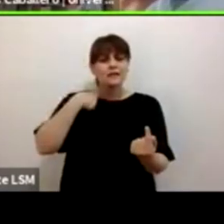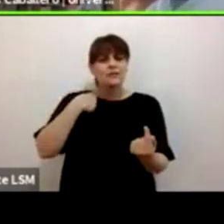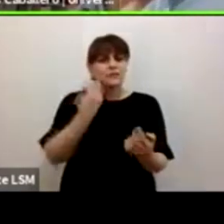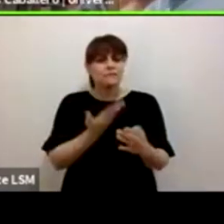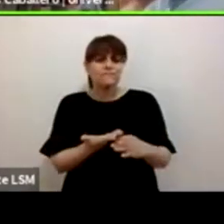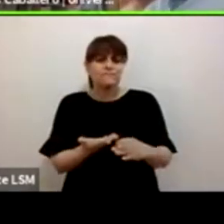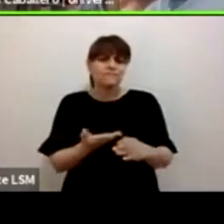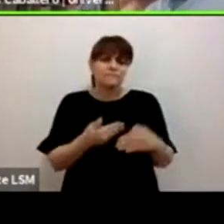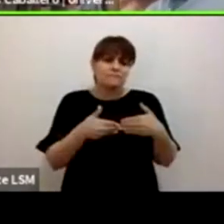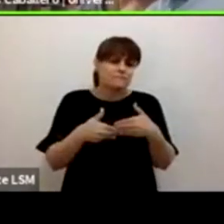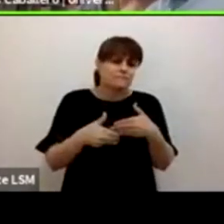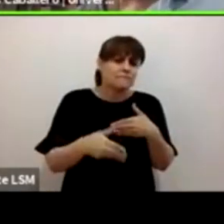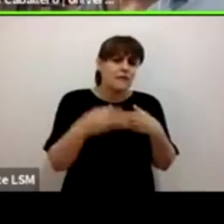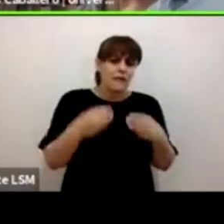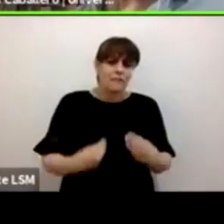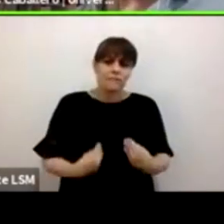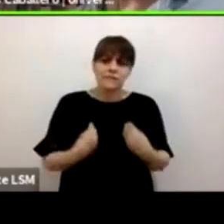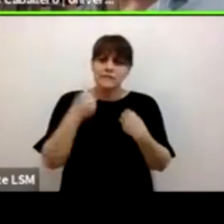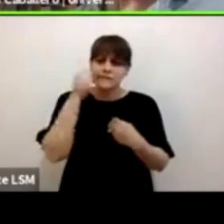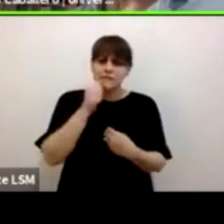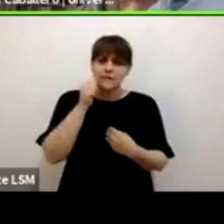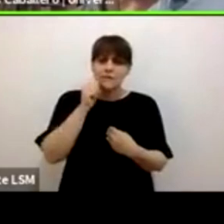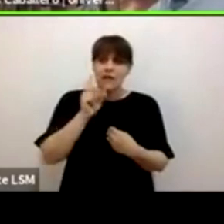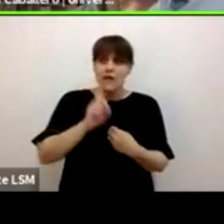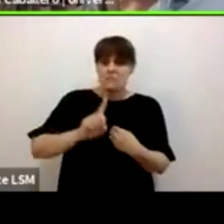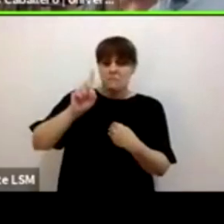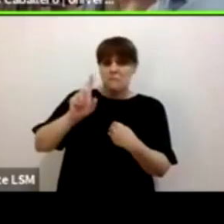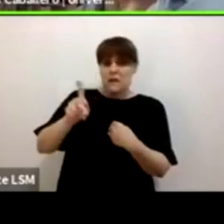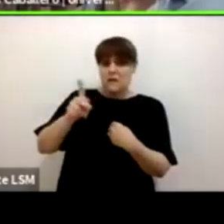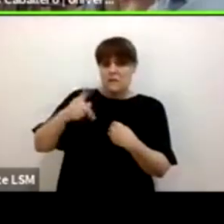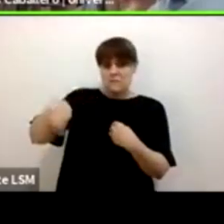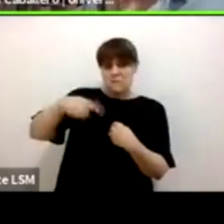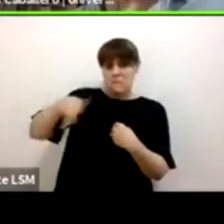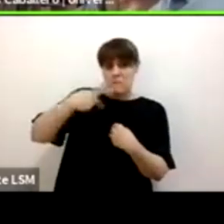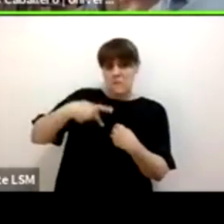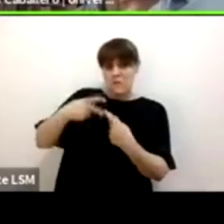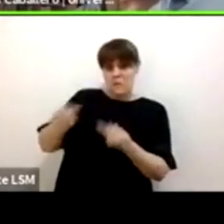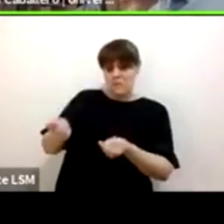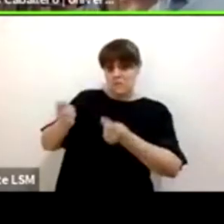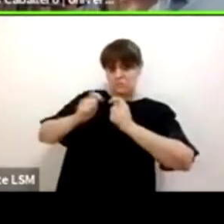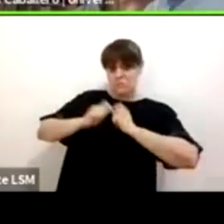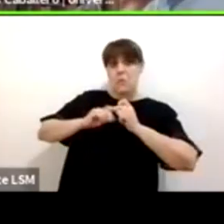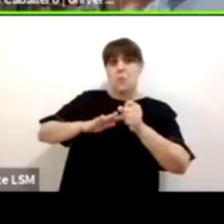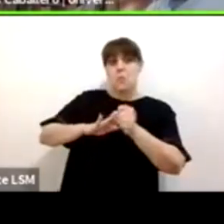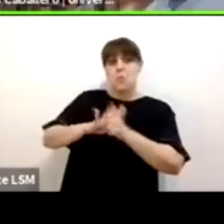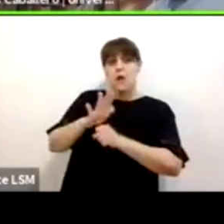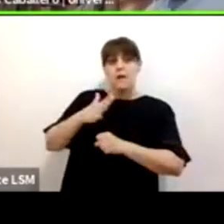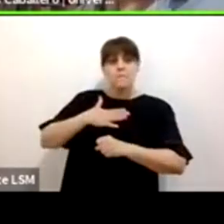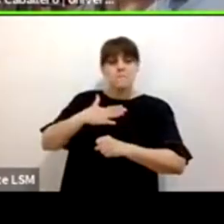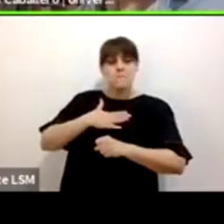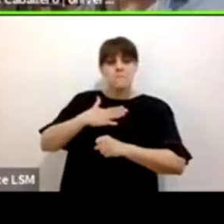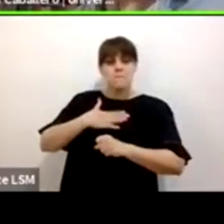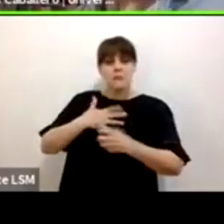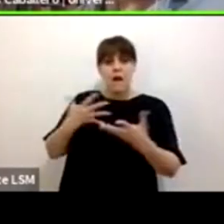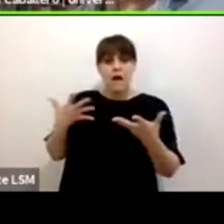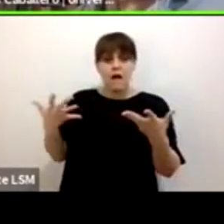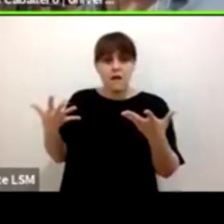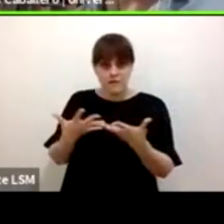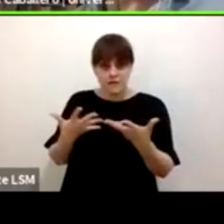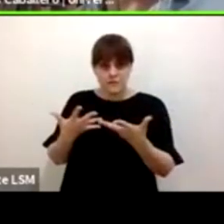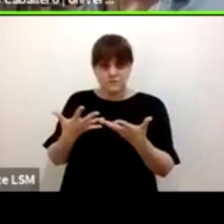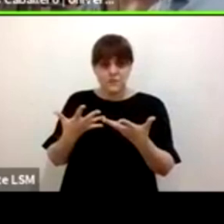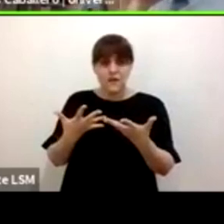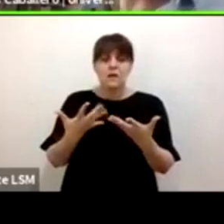de asumir ciertos roles de género, ciertas posiciones de poder, ciertas violencias en